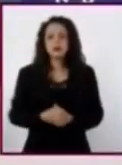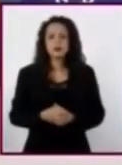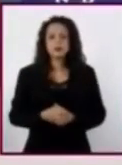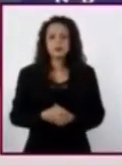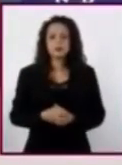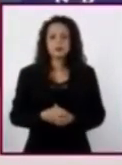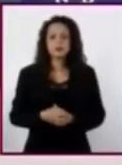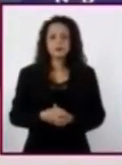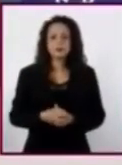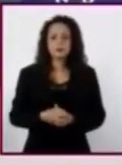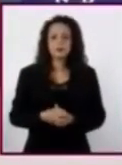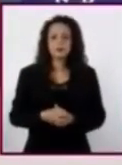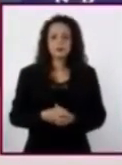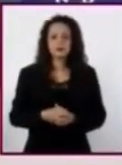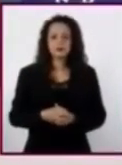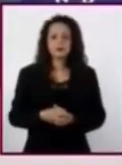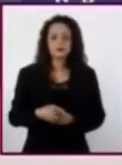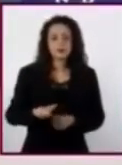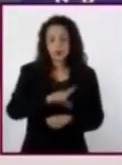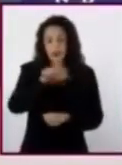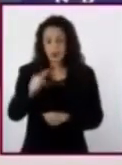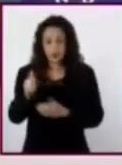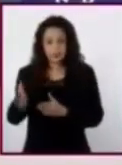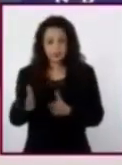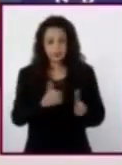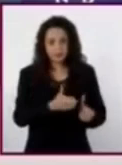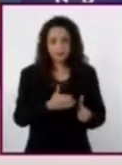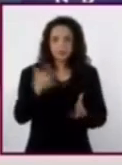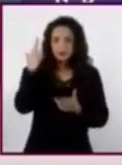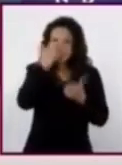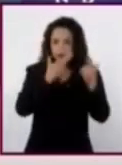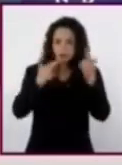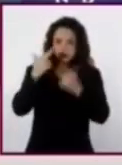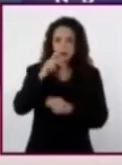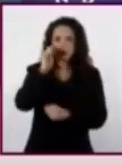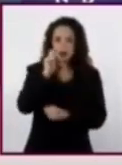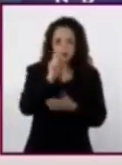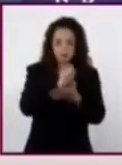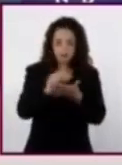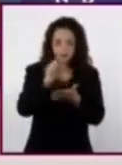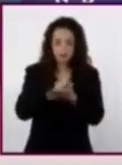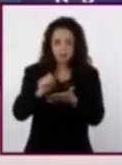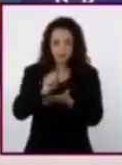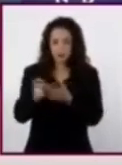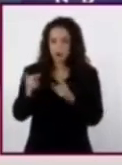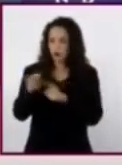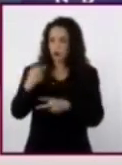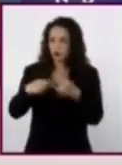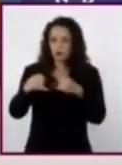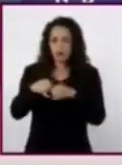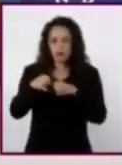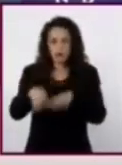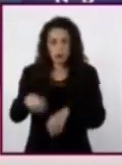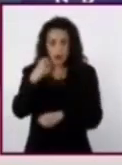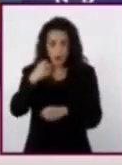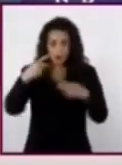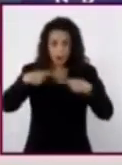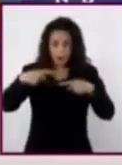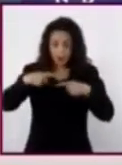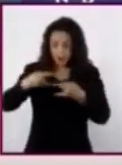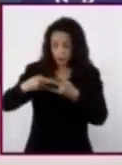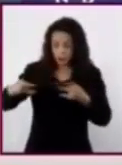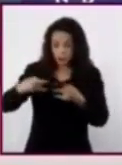Ahora analizaremos las fuentes orales. De estas, los historiadores